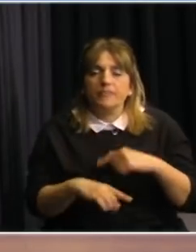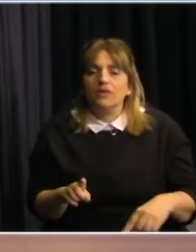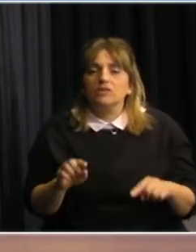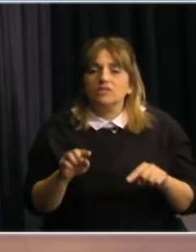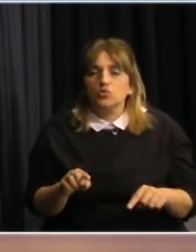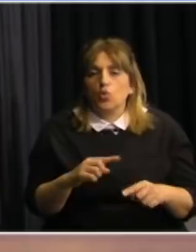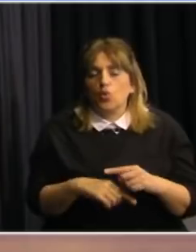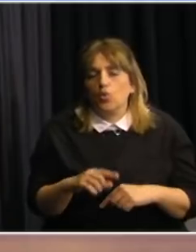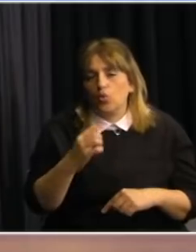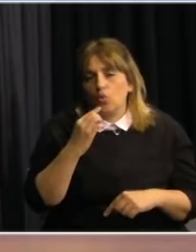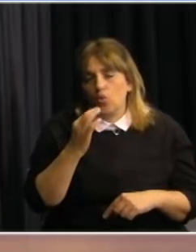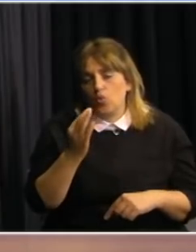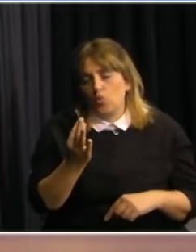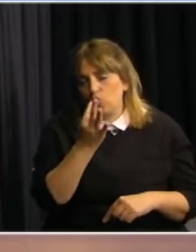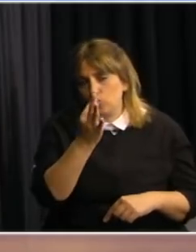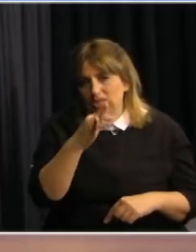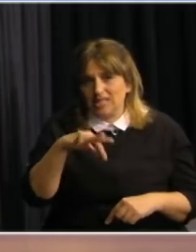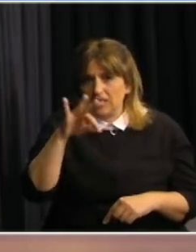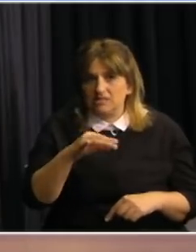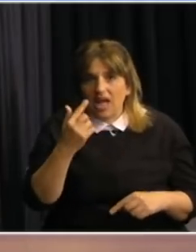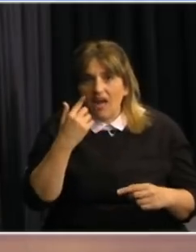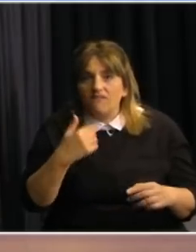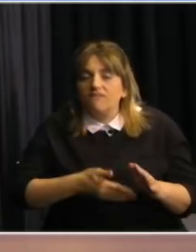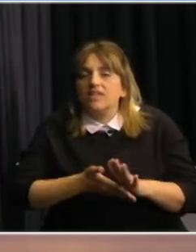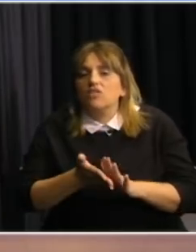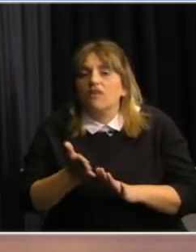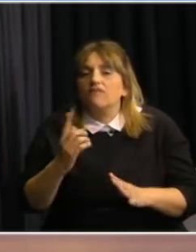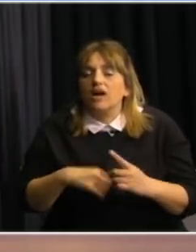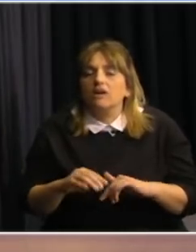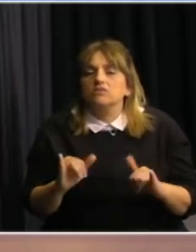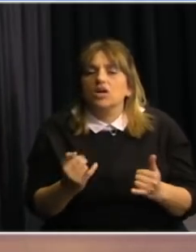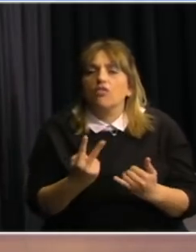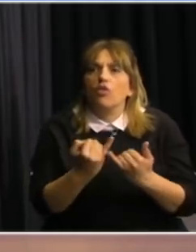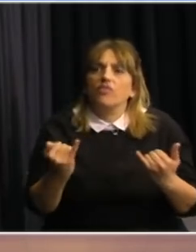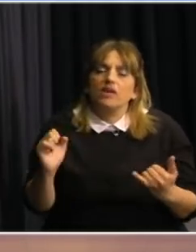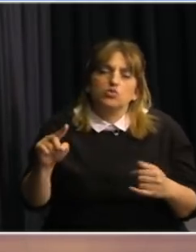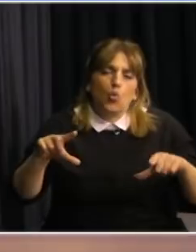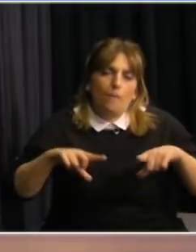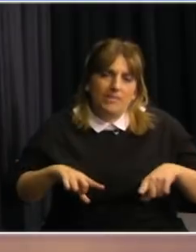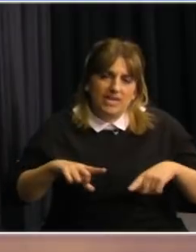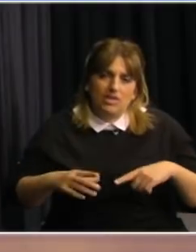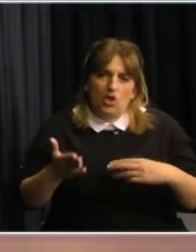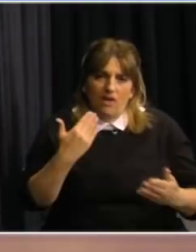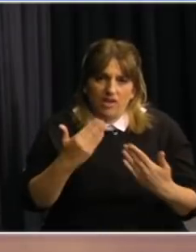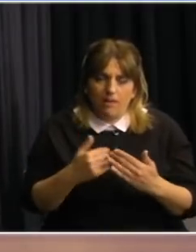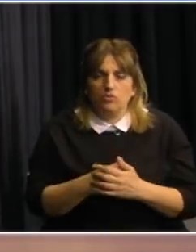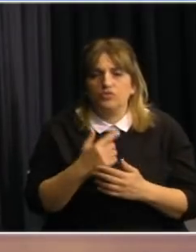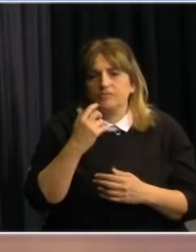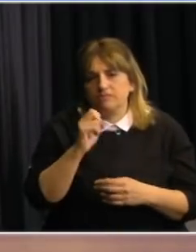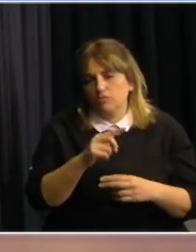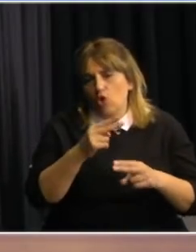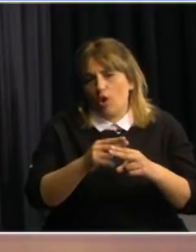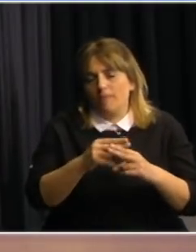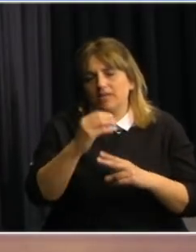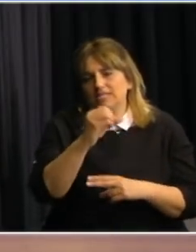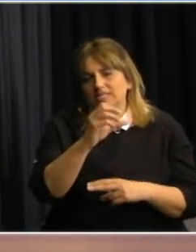los test serológicos se está instrumentando su utilización de hecho hablamos hace dos días con el Ministro Salinas al respecto va a haber por un